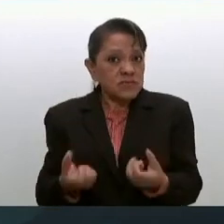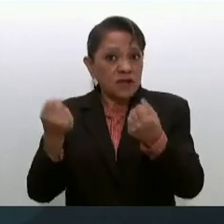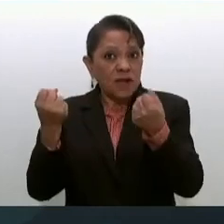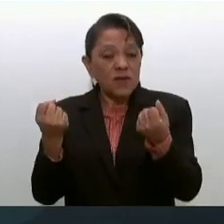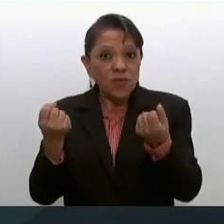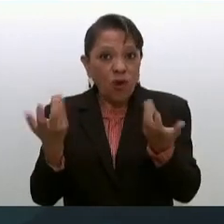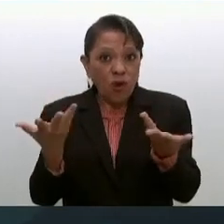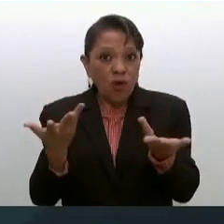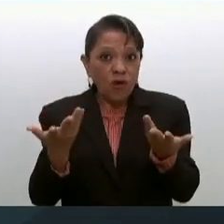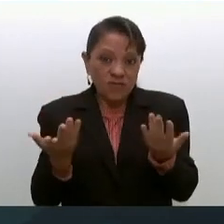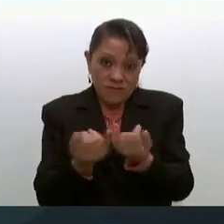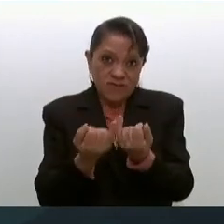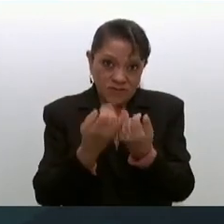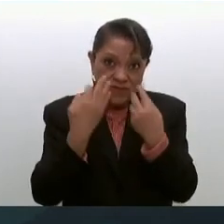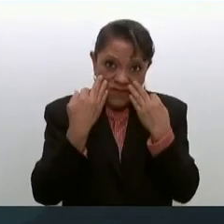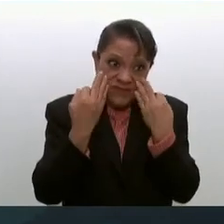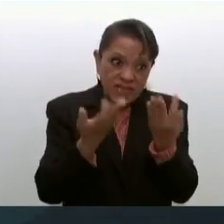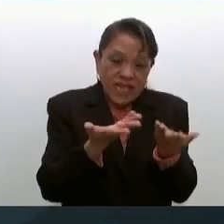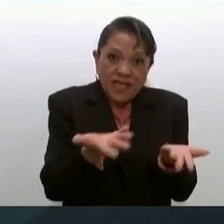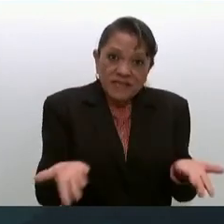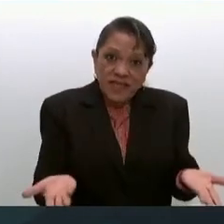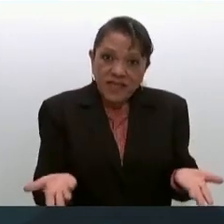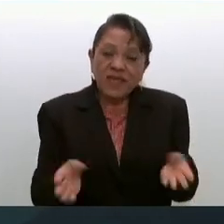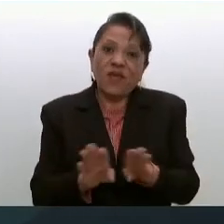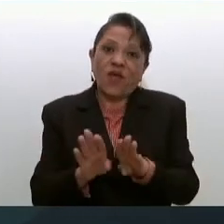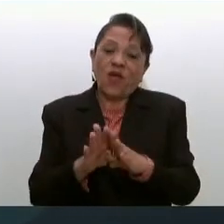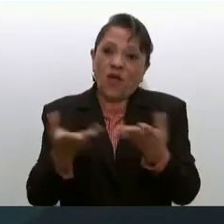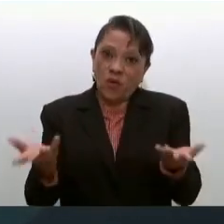de ustedes fíjense que